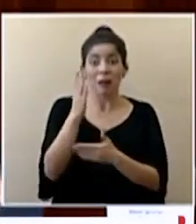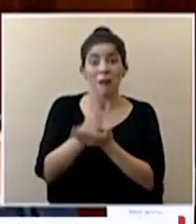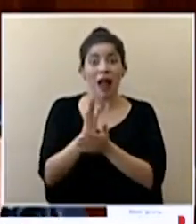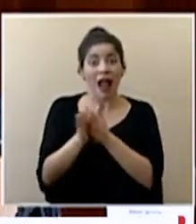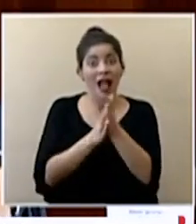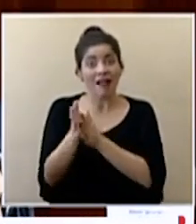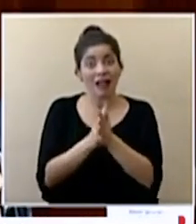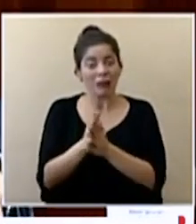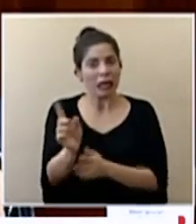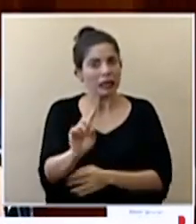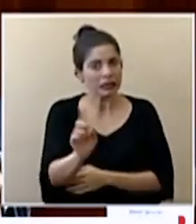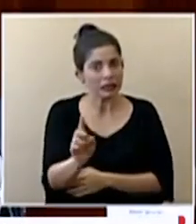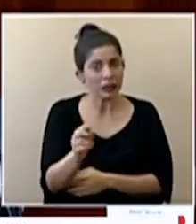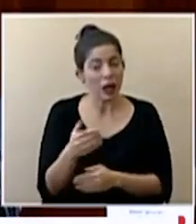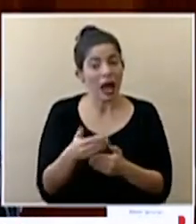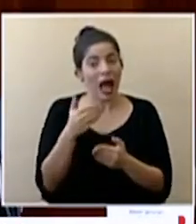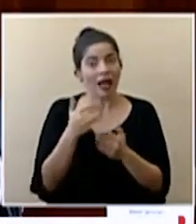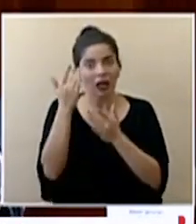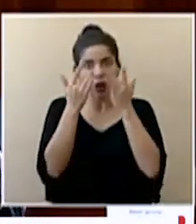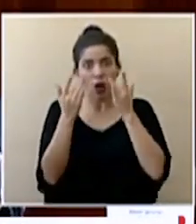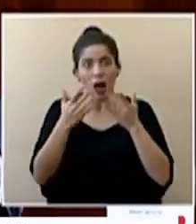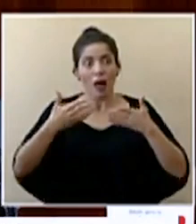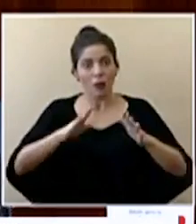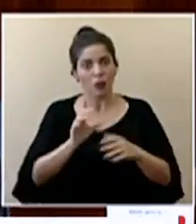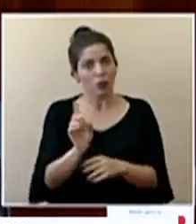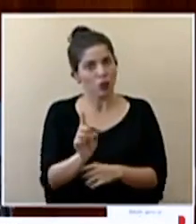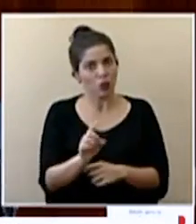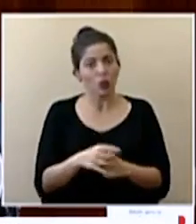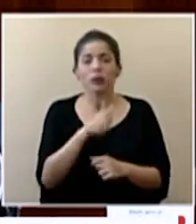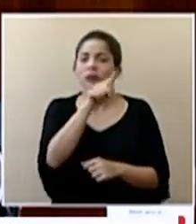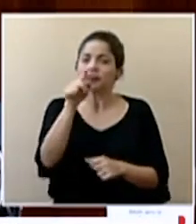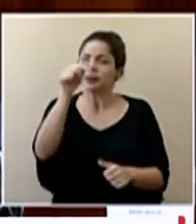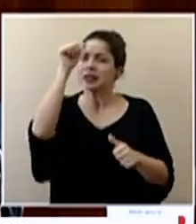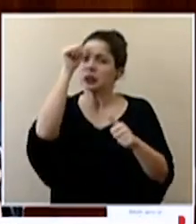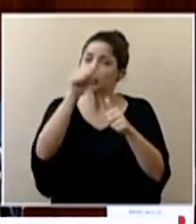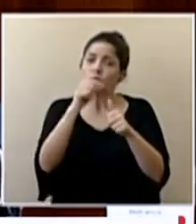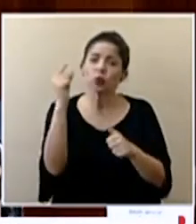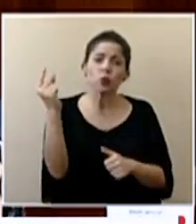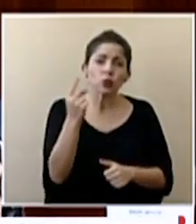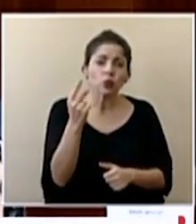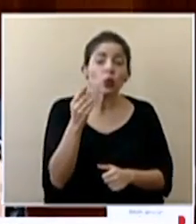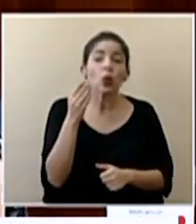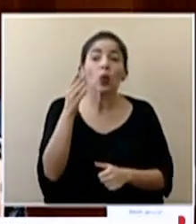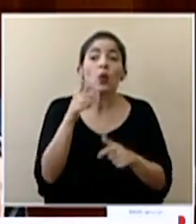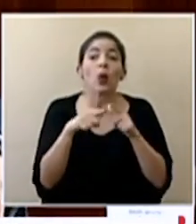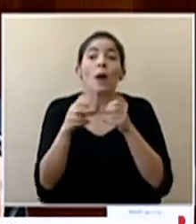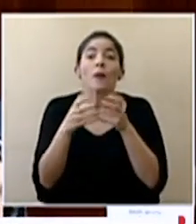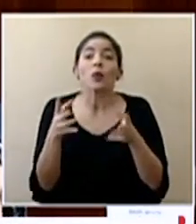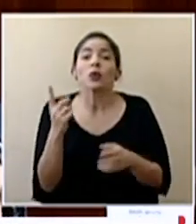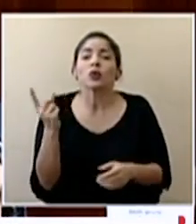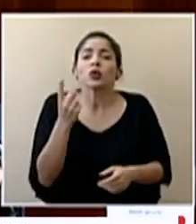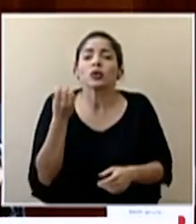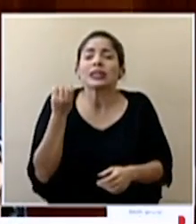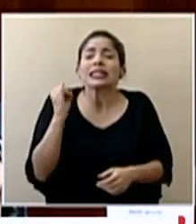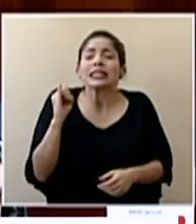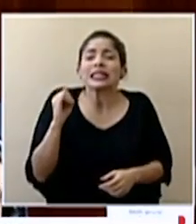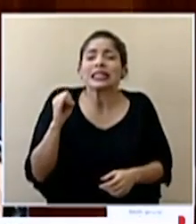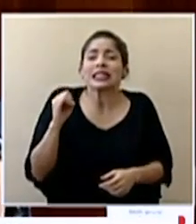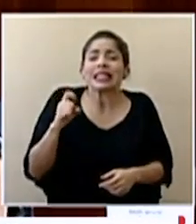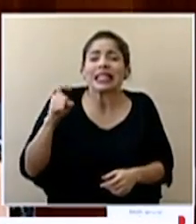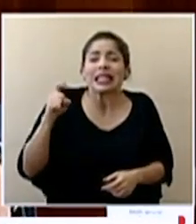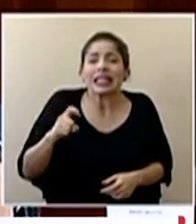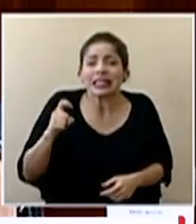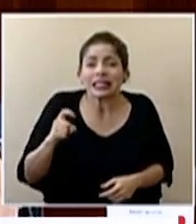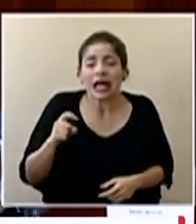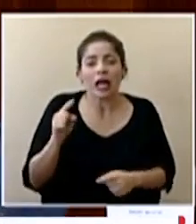manos antes de tocarnos la cara en la vía pública. Y recordemos, solo vayamos a lugares públicos cuando es sumamente estricto y